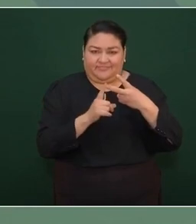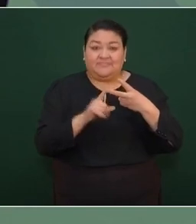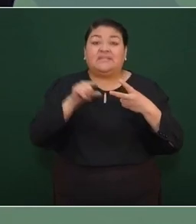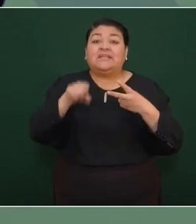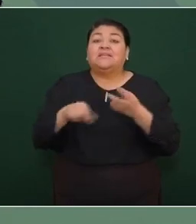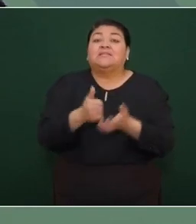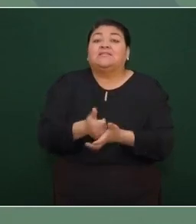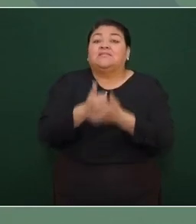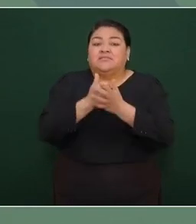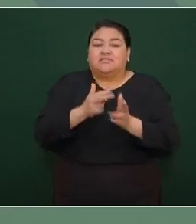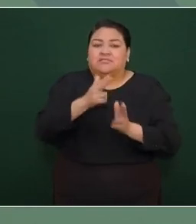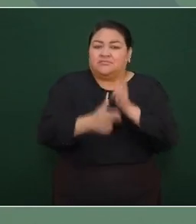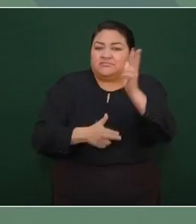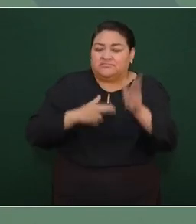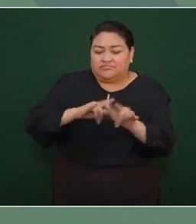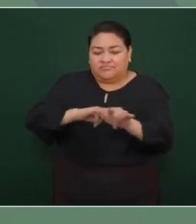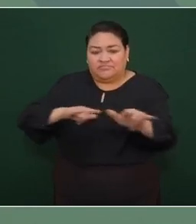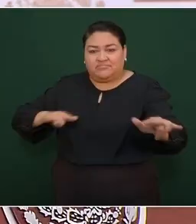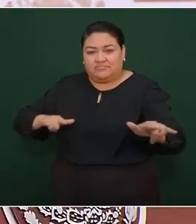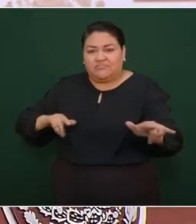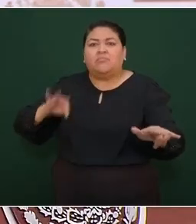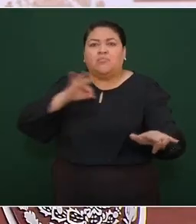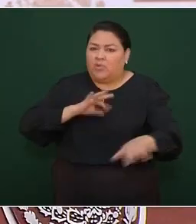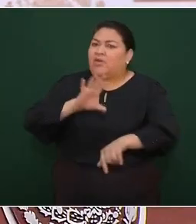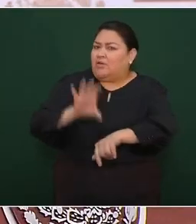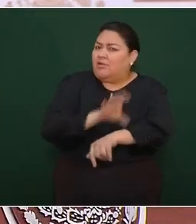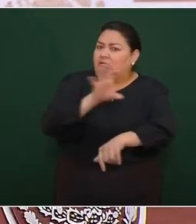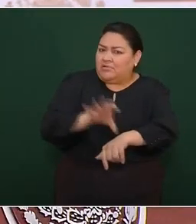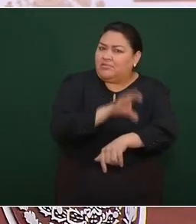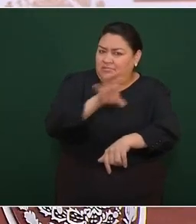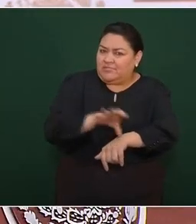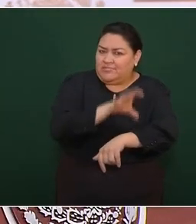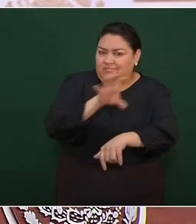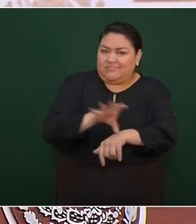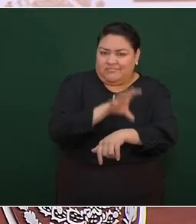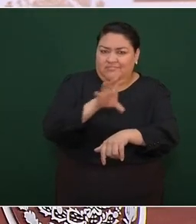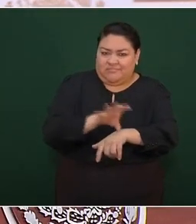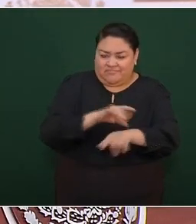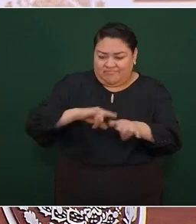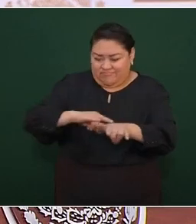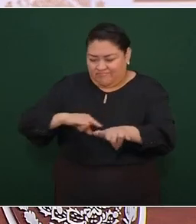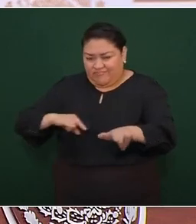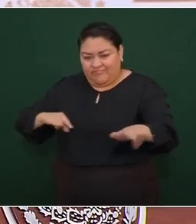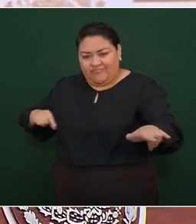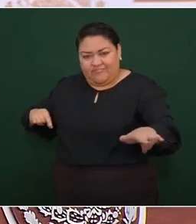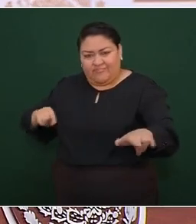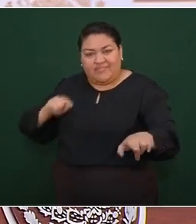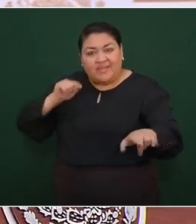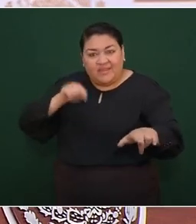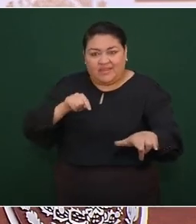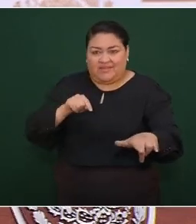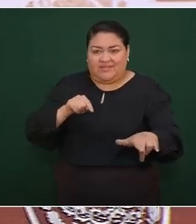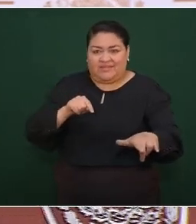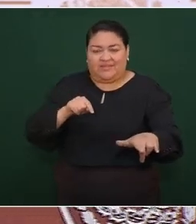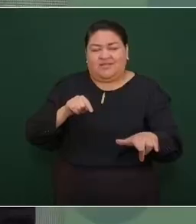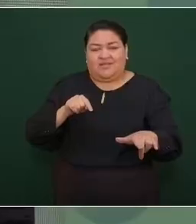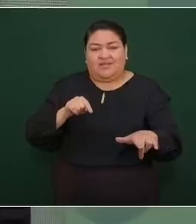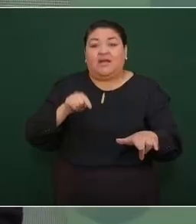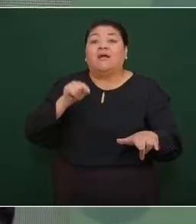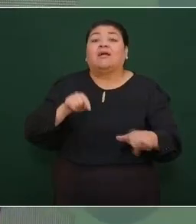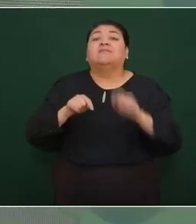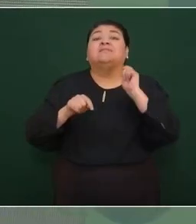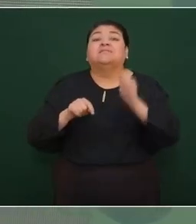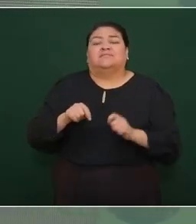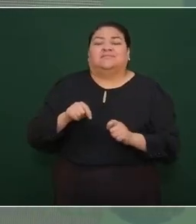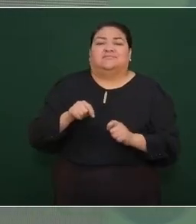pueden electrificar las vías y esto es menos